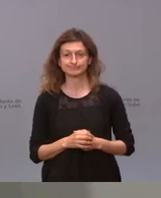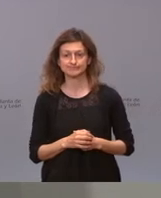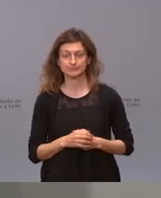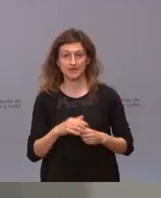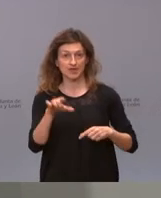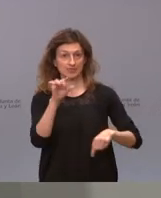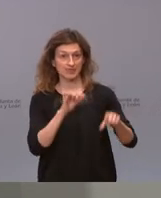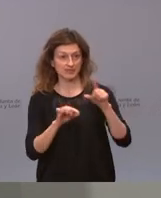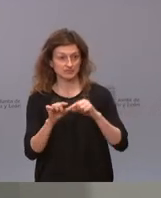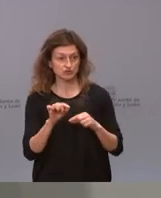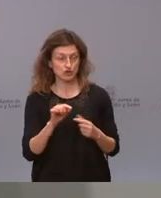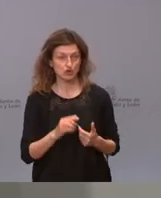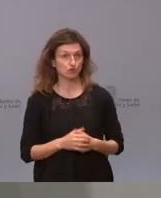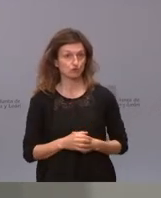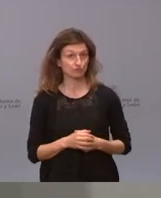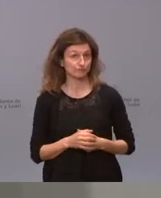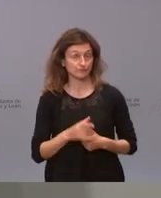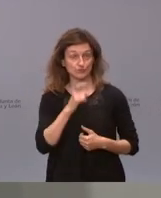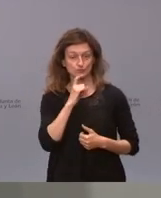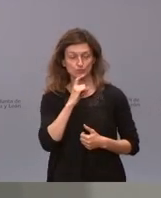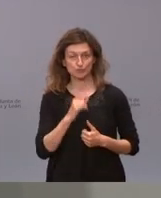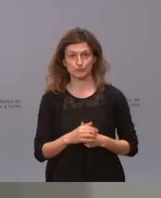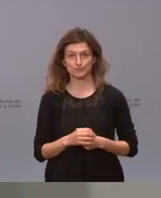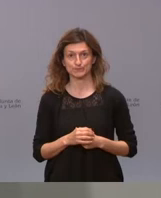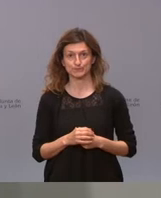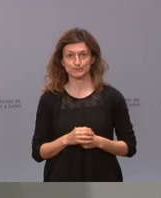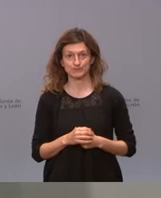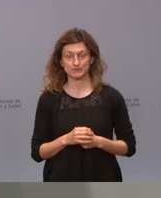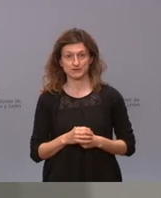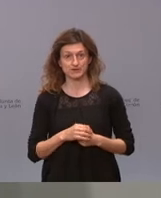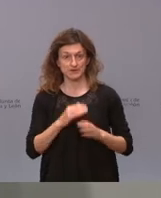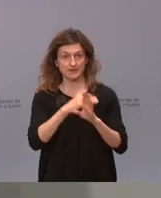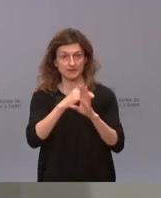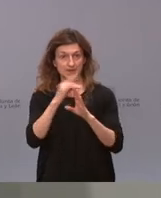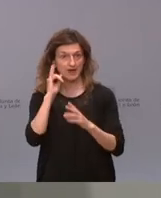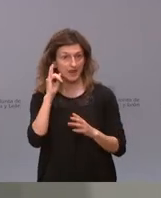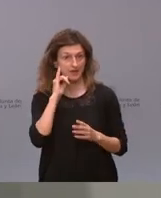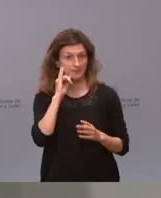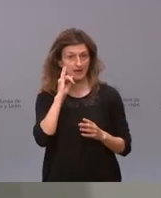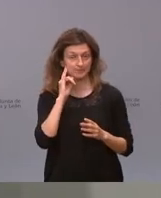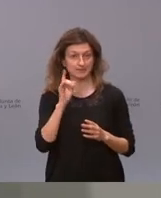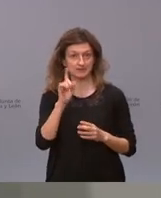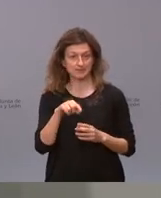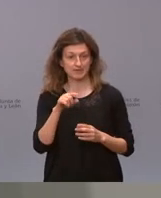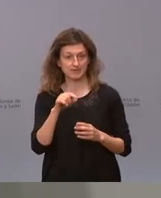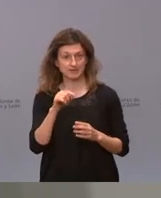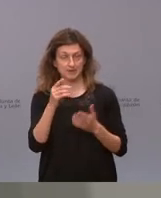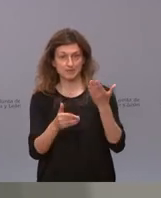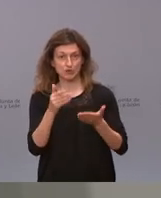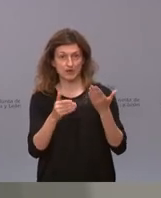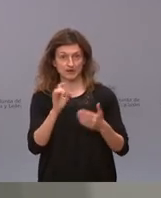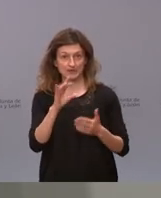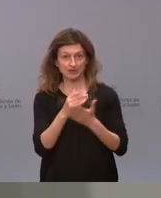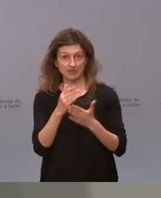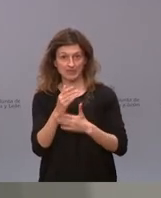tomar decisiones es se van a recorrer todos los niveles de alarma y además se van a valorar las medidas cada 15 días y la principal medida